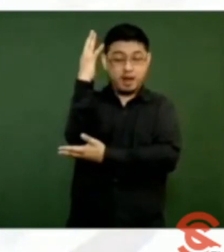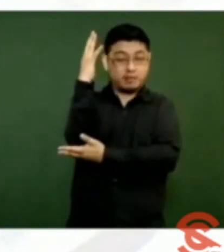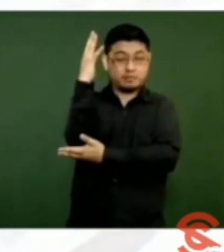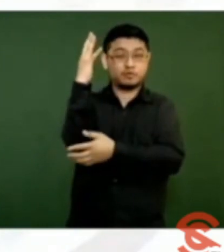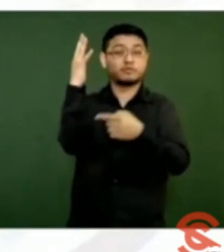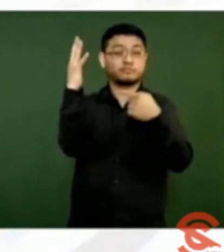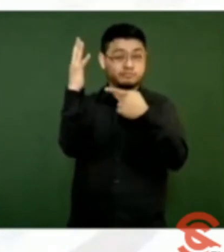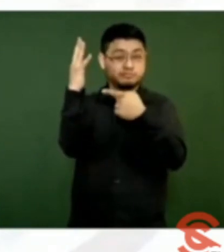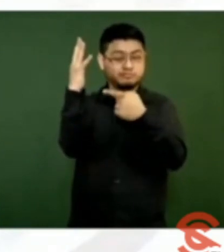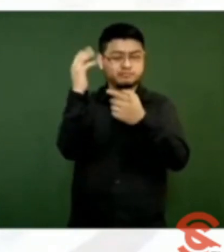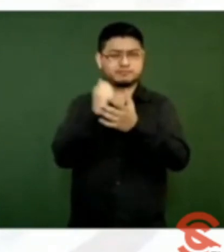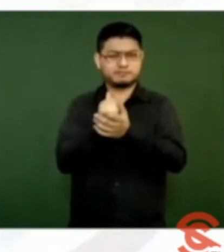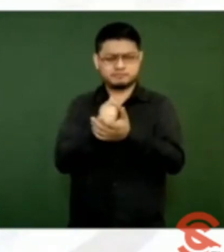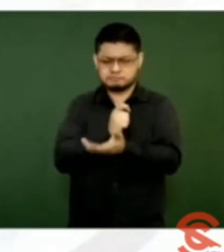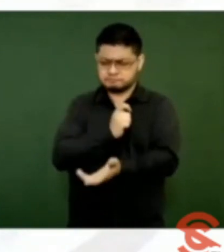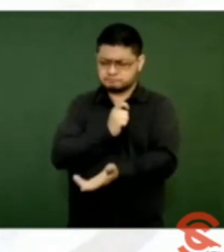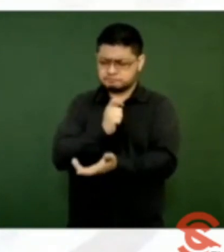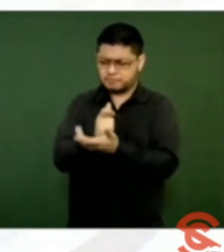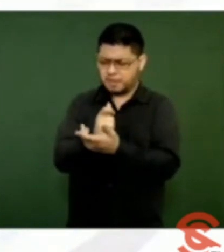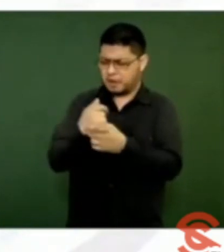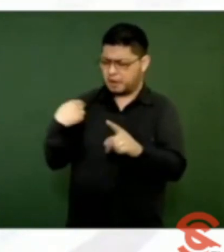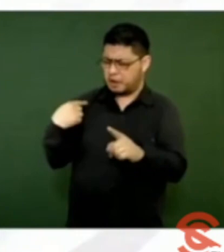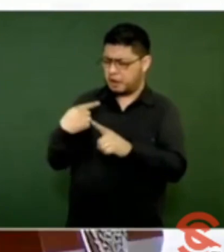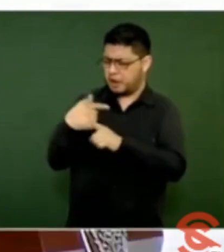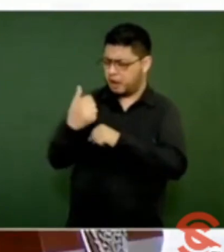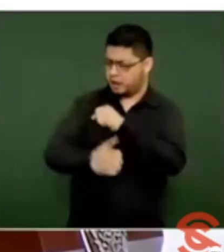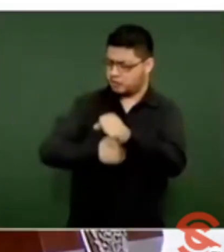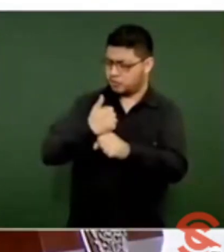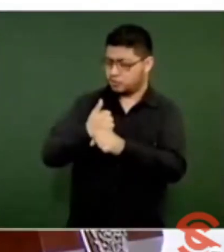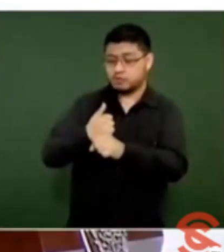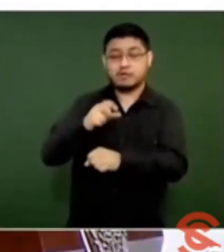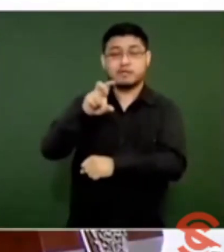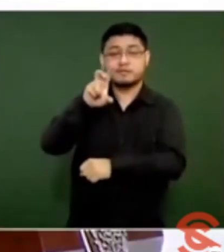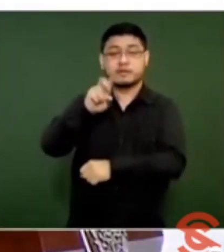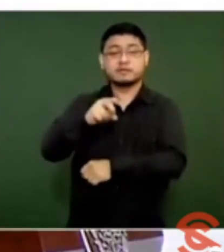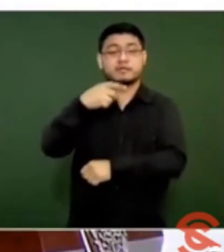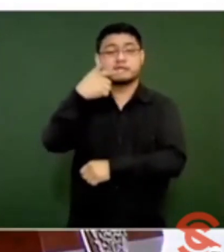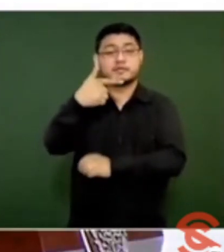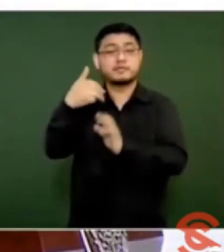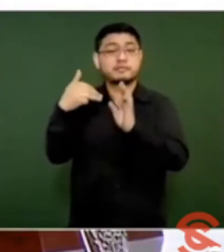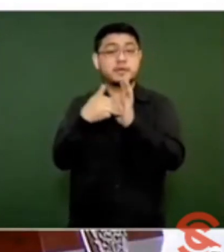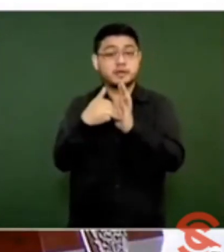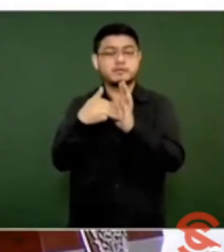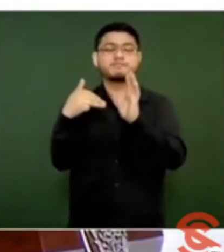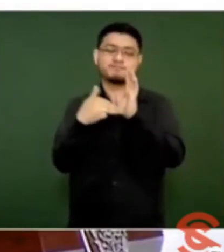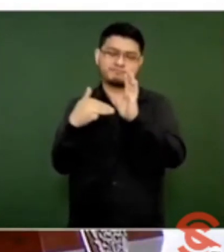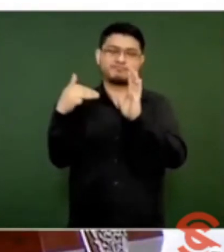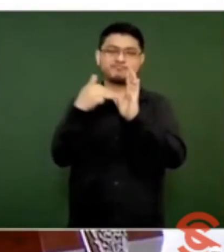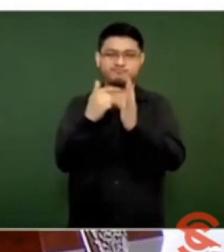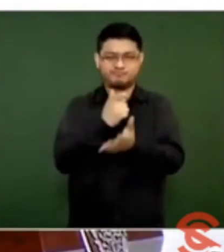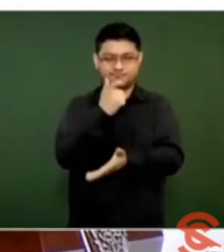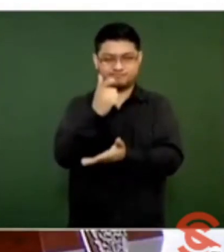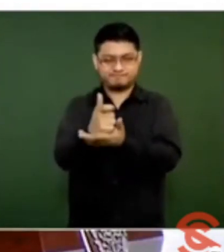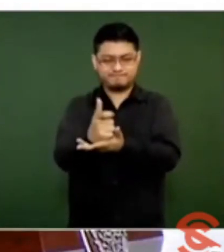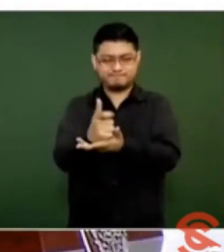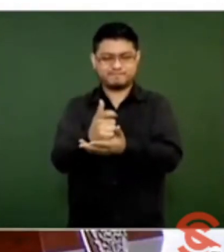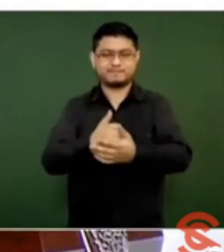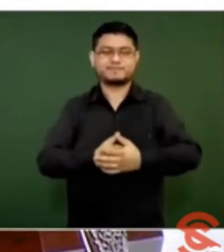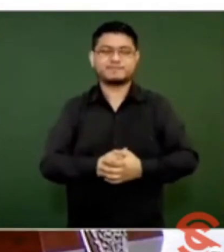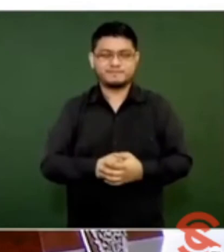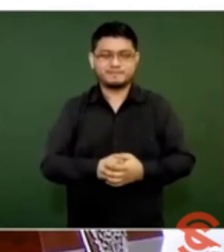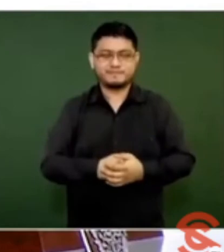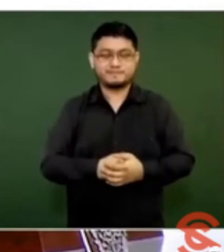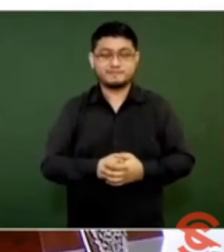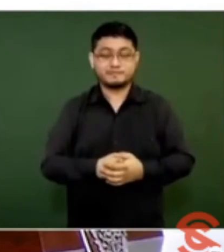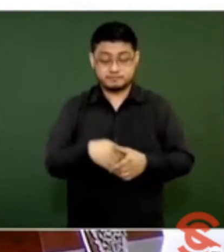con una inversión anual de treinta y siete mil millones de pesos. En el